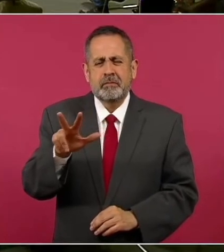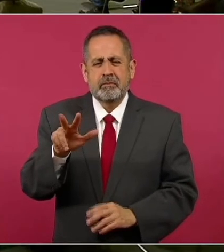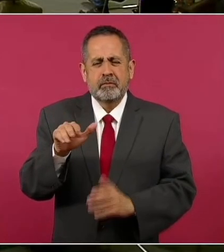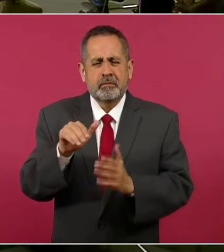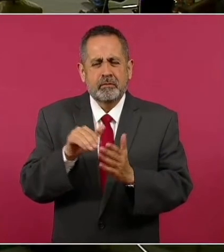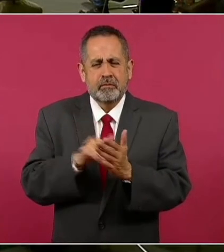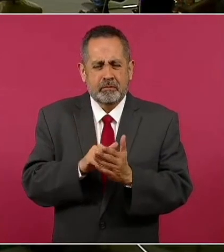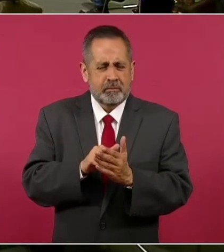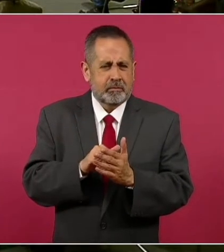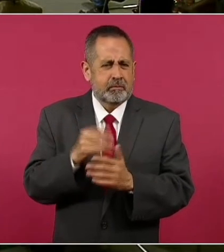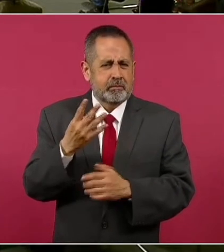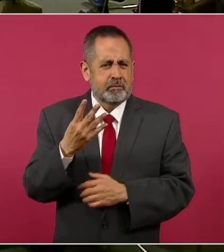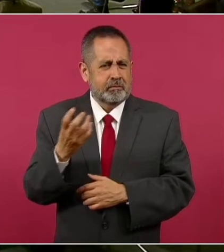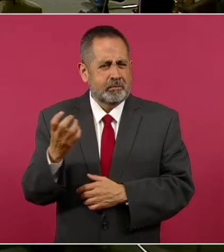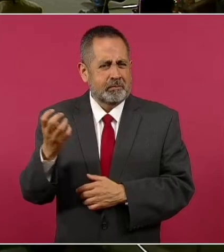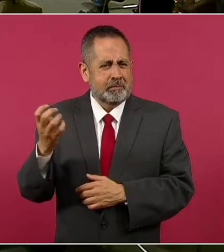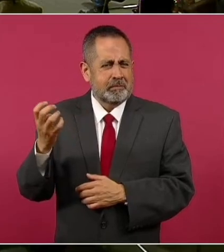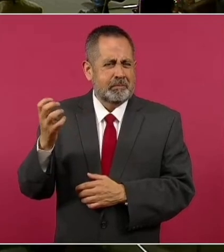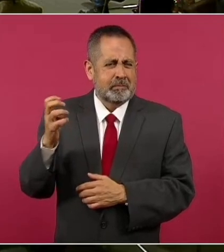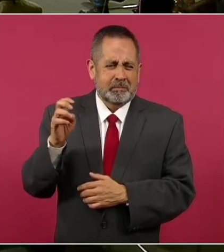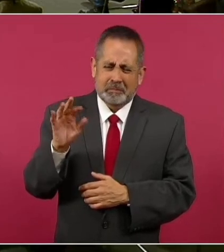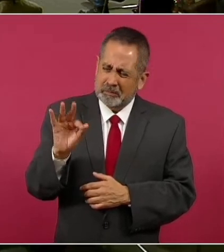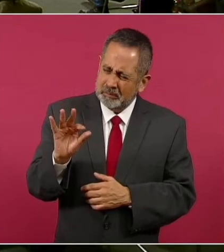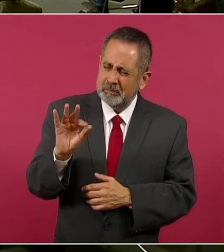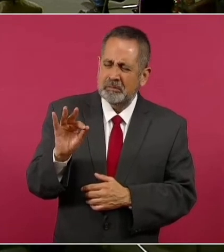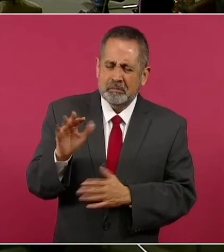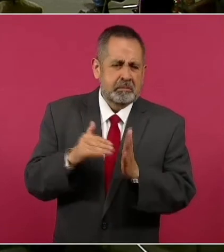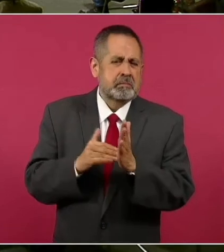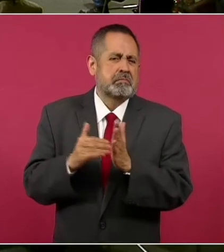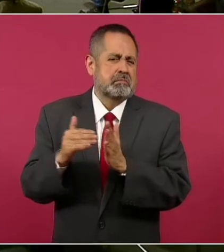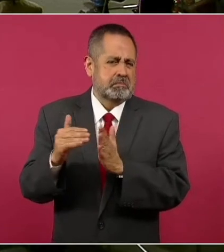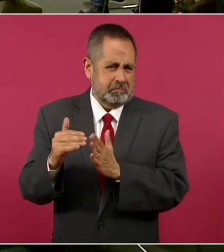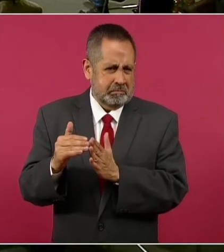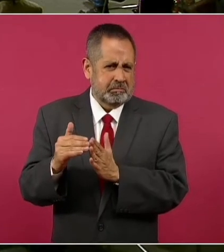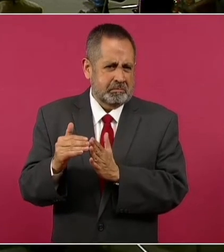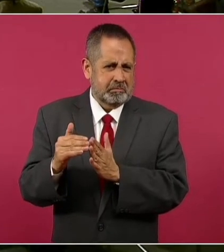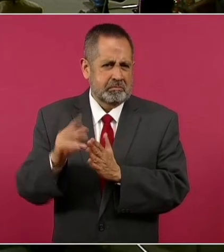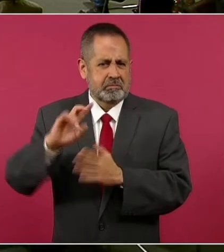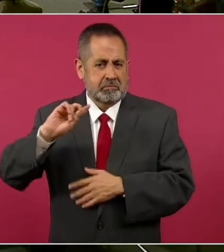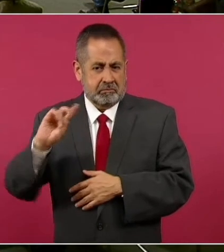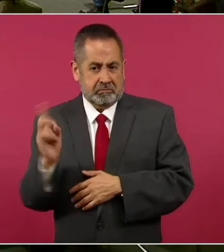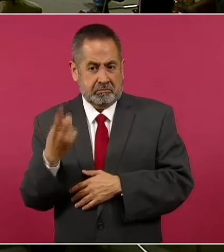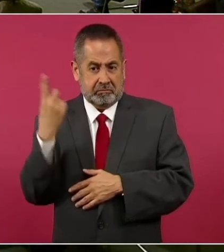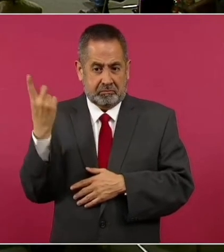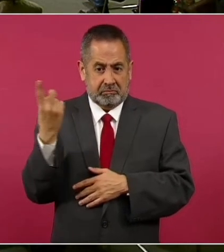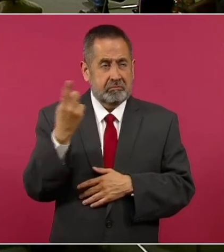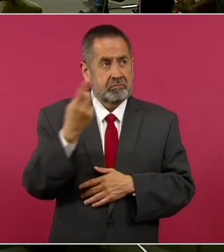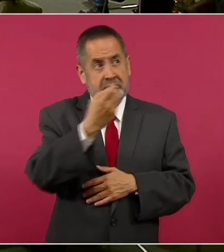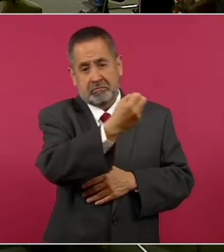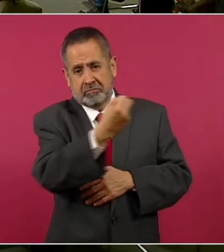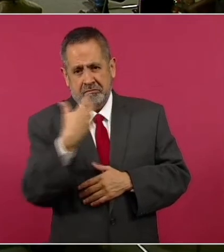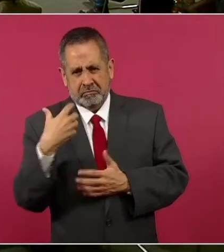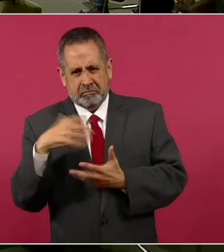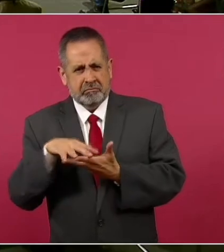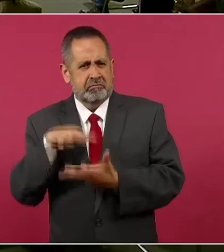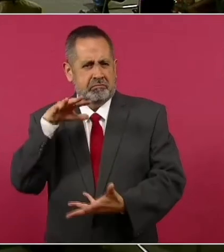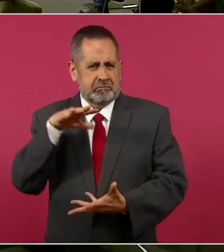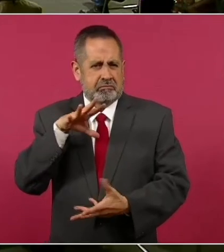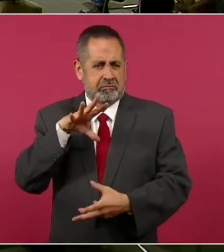cuatrocientos cuarenta millones de dólares el año